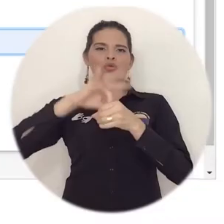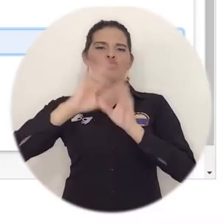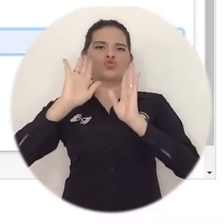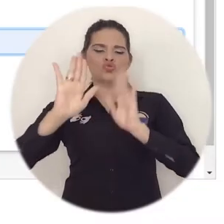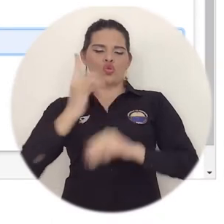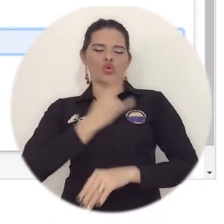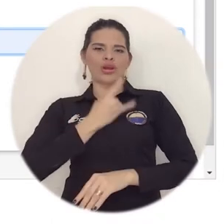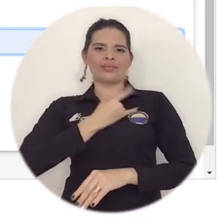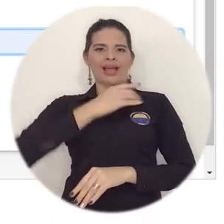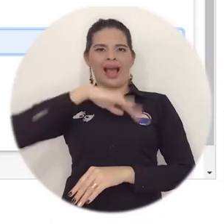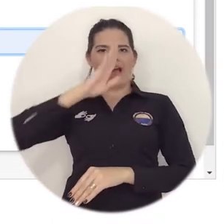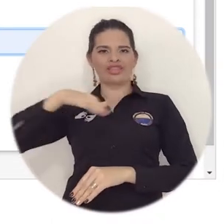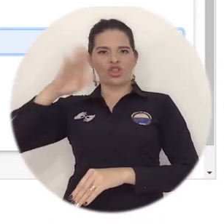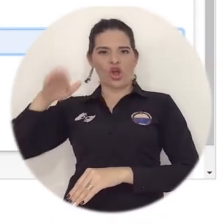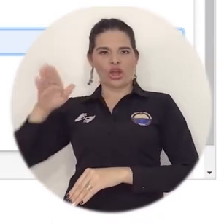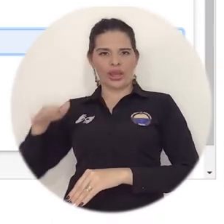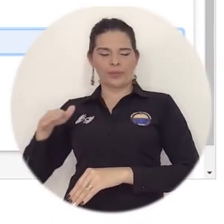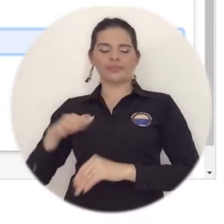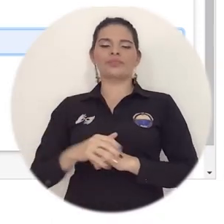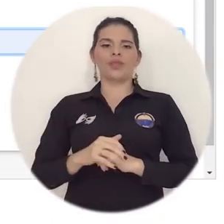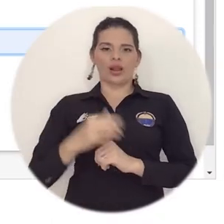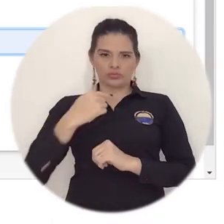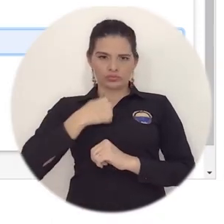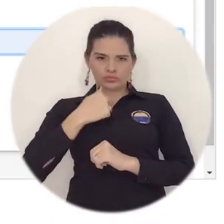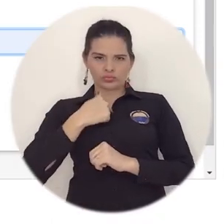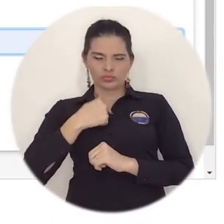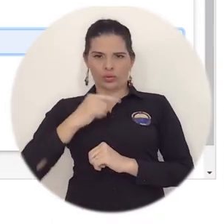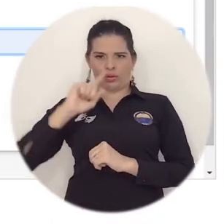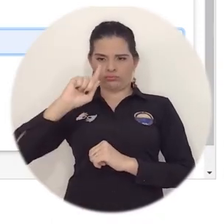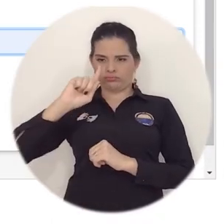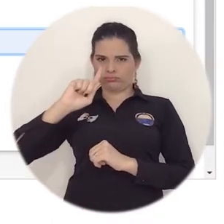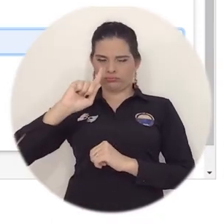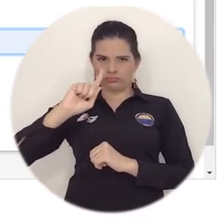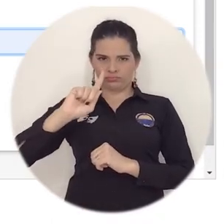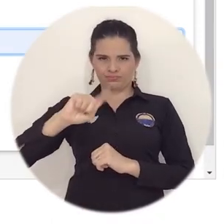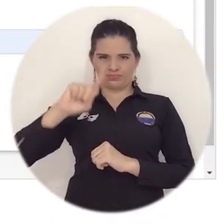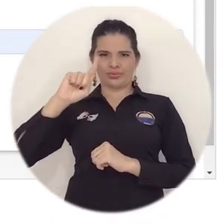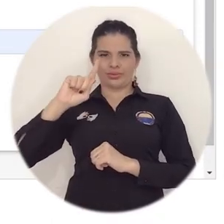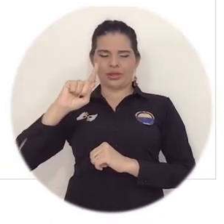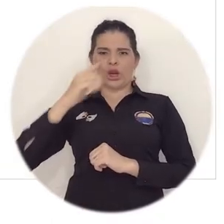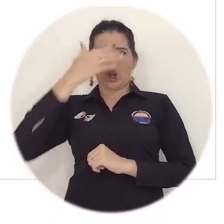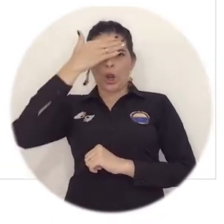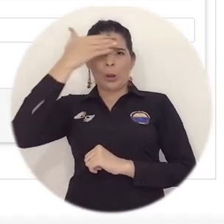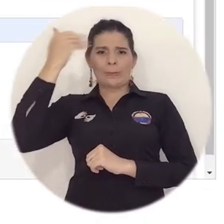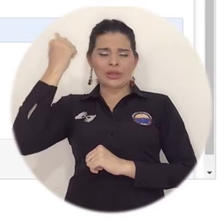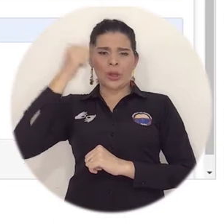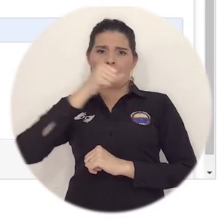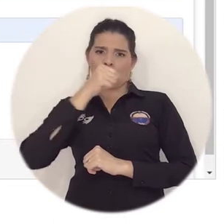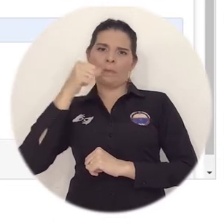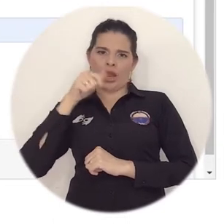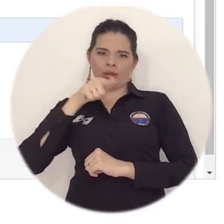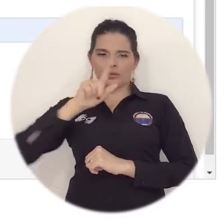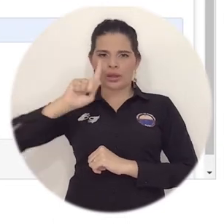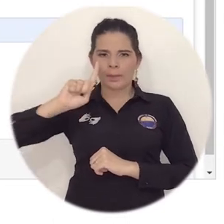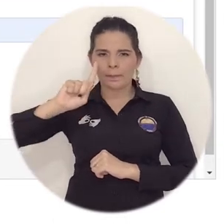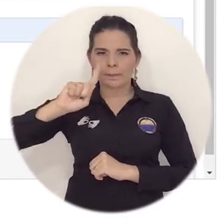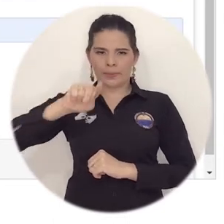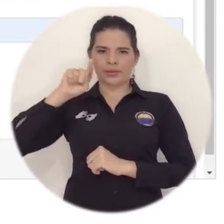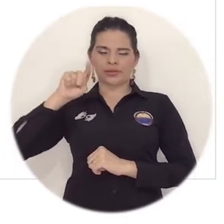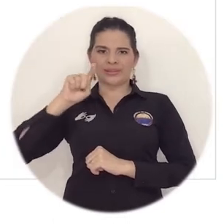Antioquia, la cual tendrá que darle al botón de Has olvidado tu contraseña.